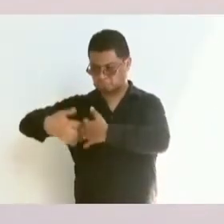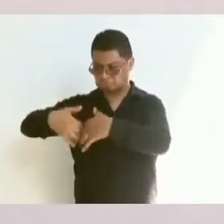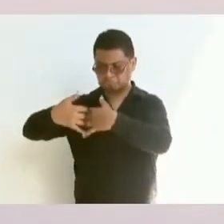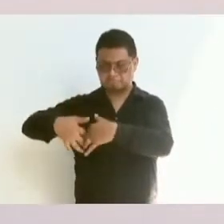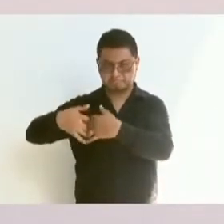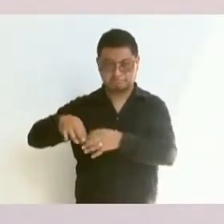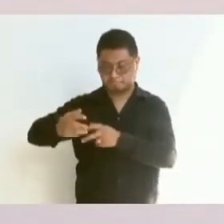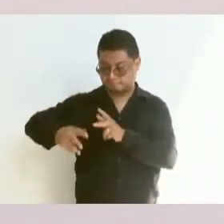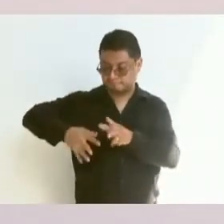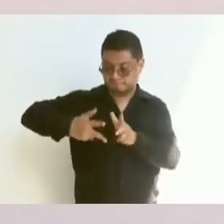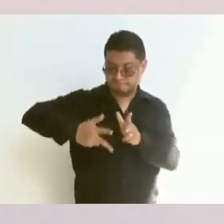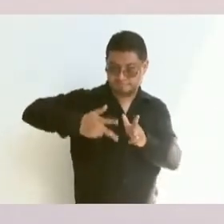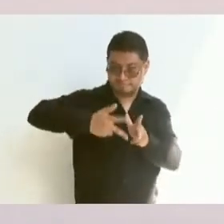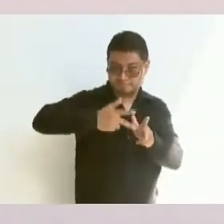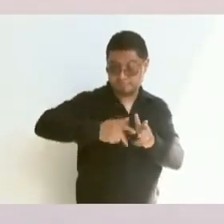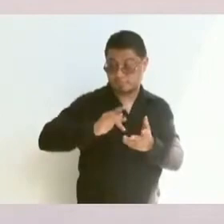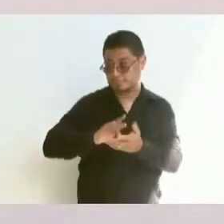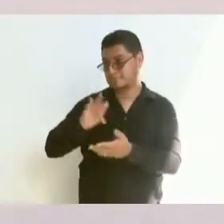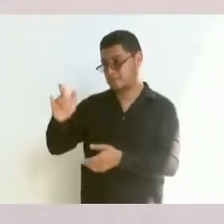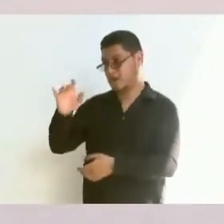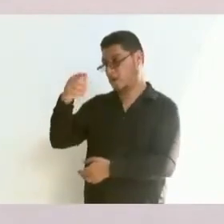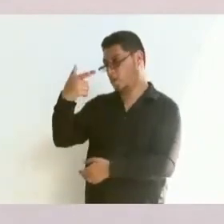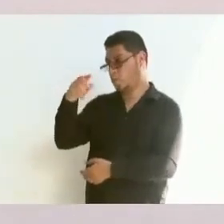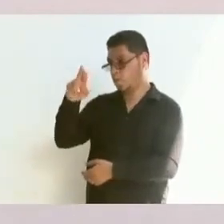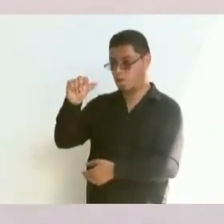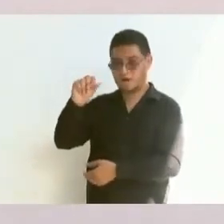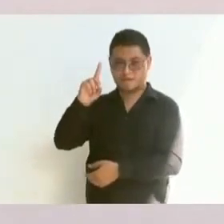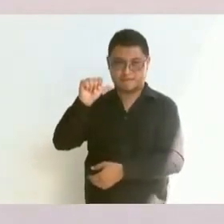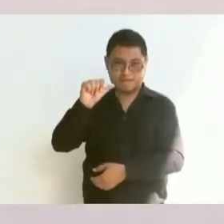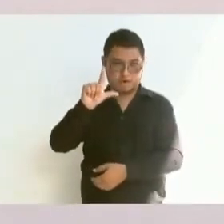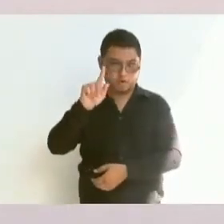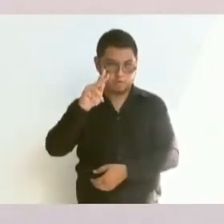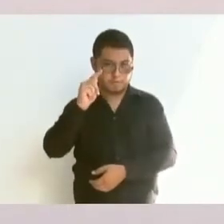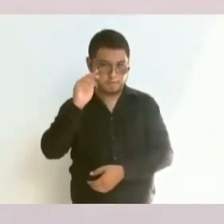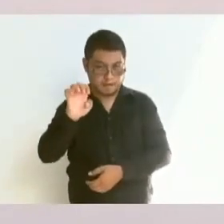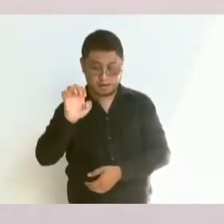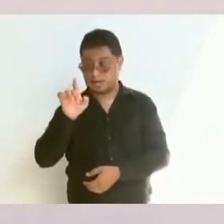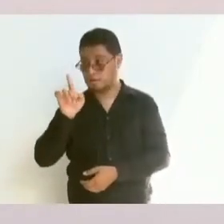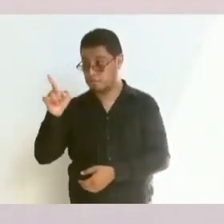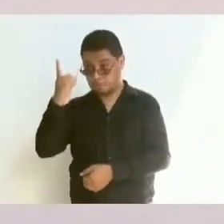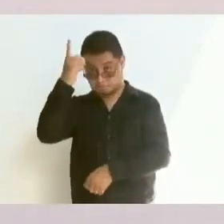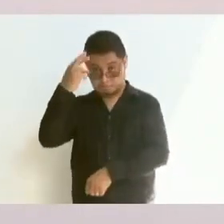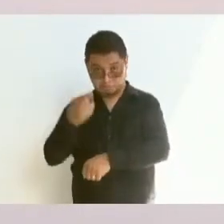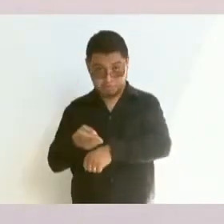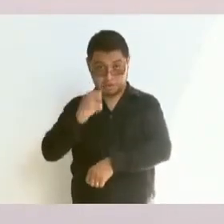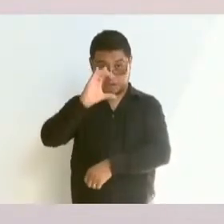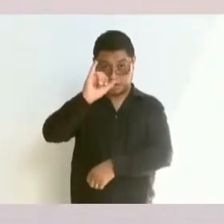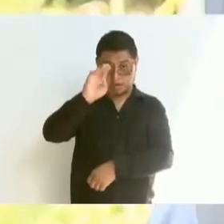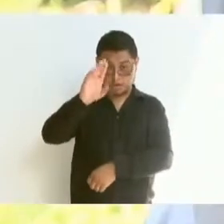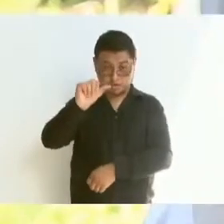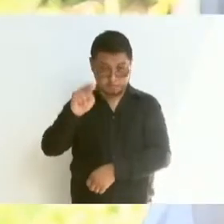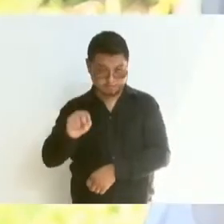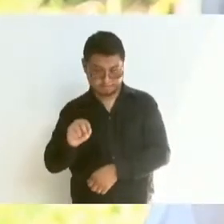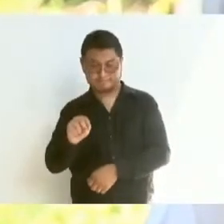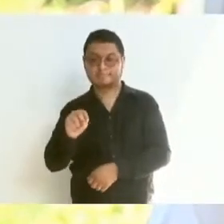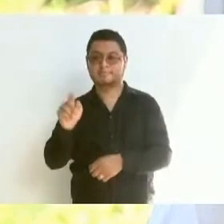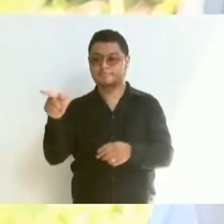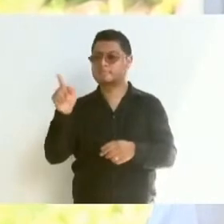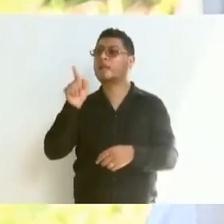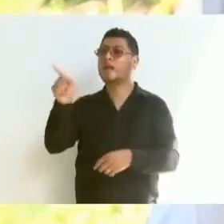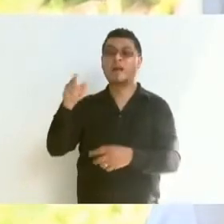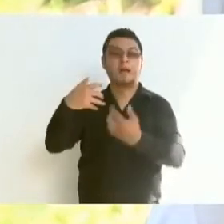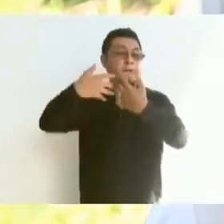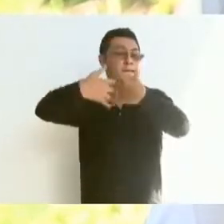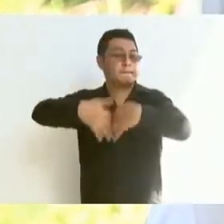mucho gusto que esté aquí Guadalupe Filipe, directora de ICA, de una